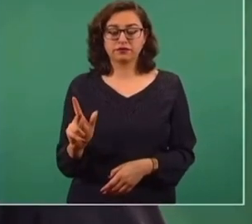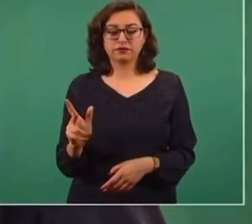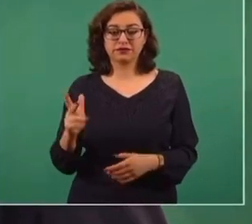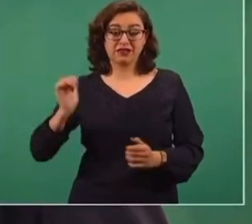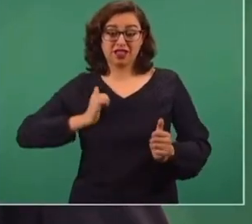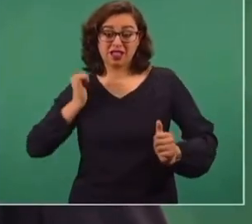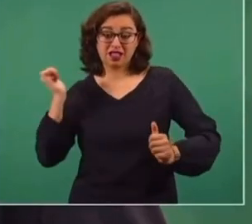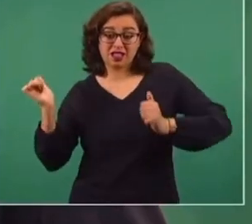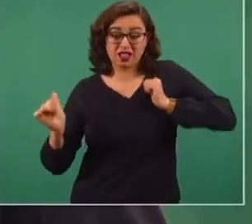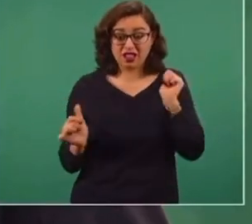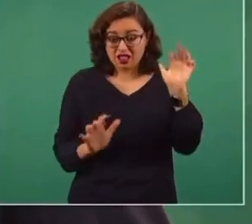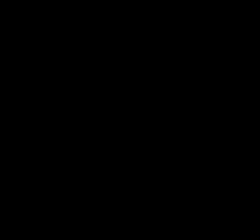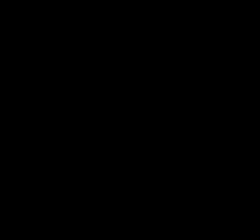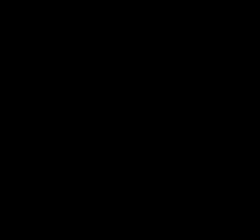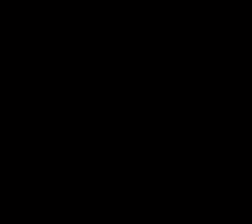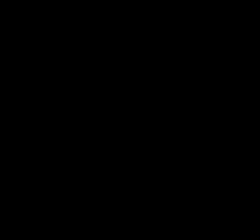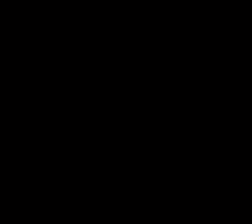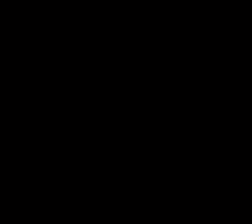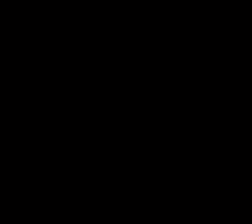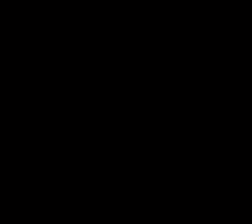caer en la manipulación. ¡Gracias! ¡Gracias!